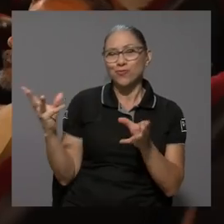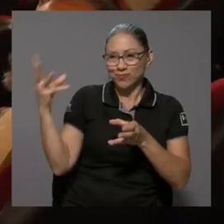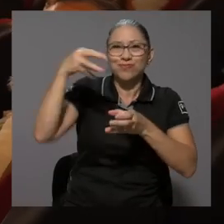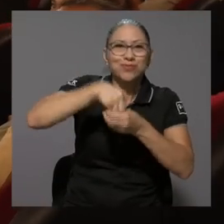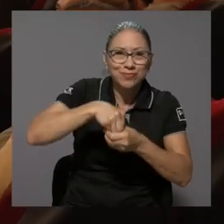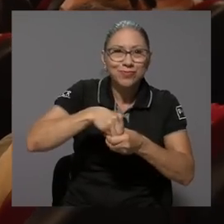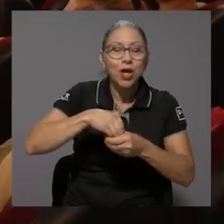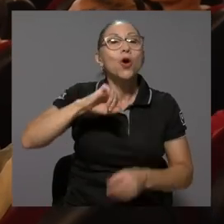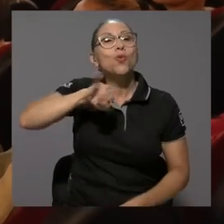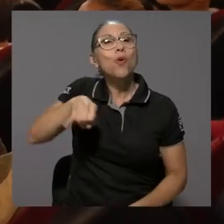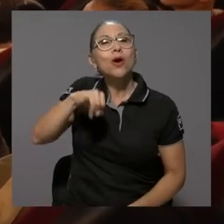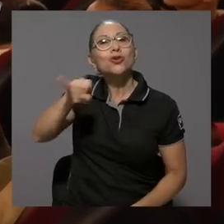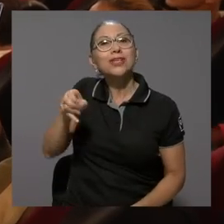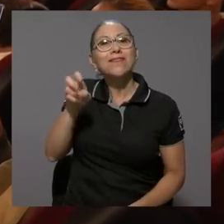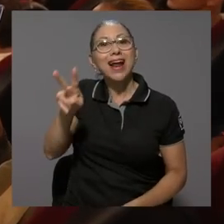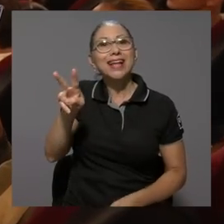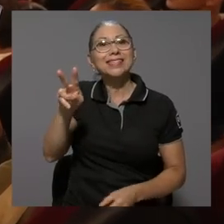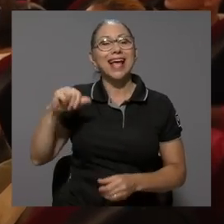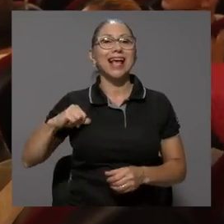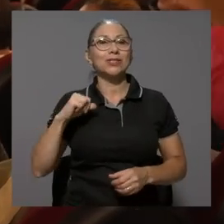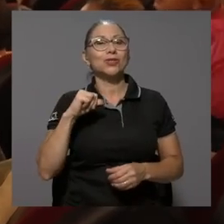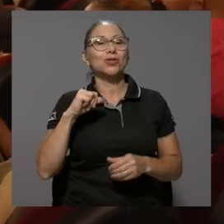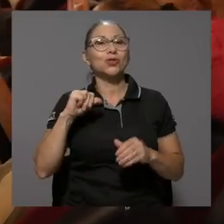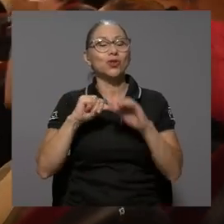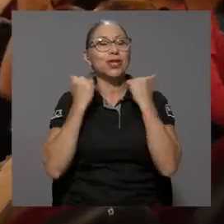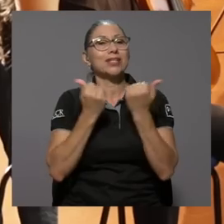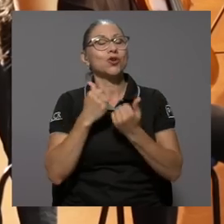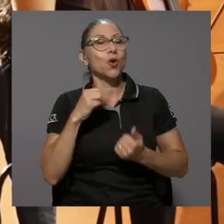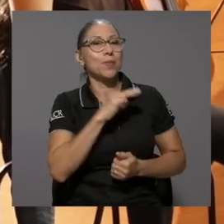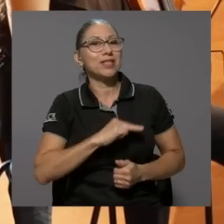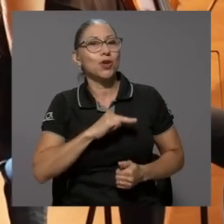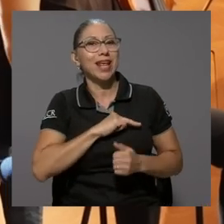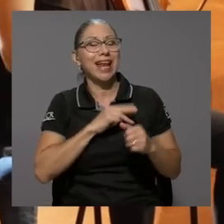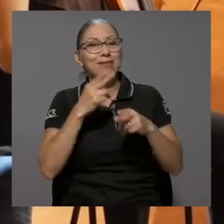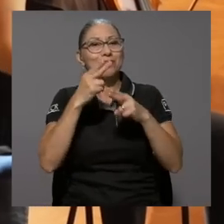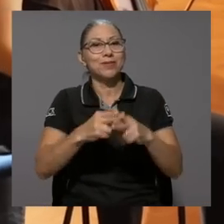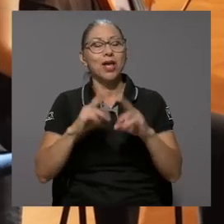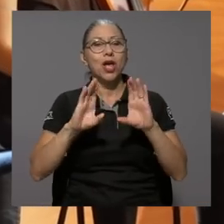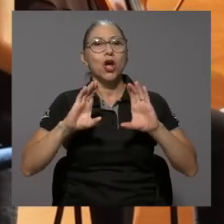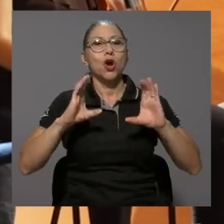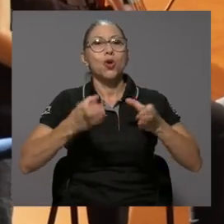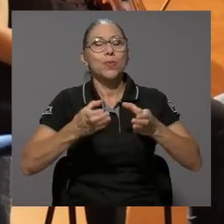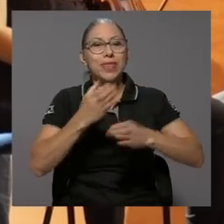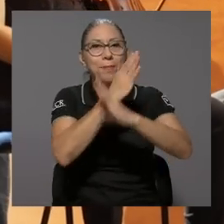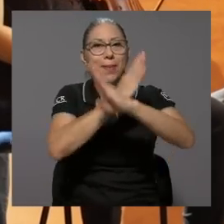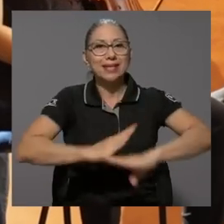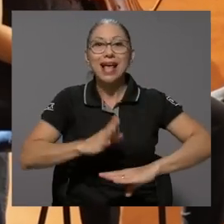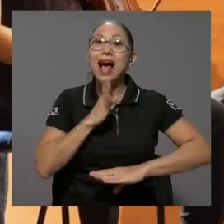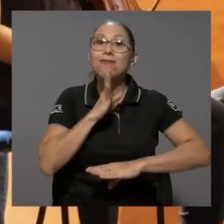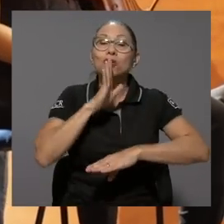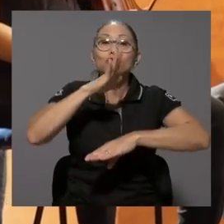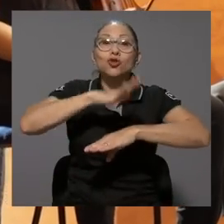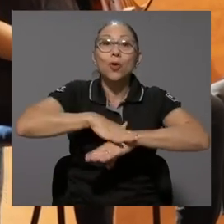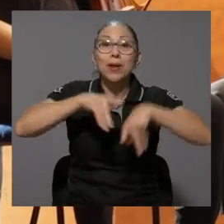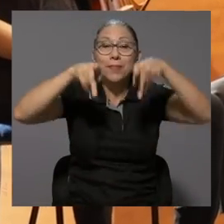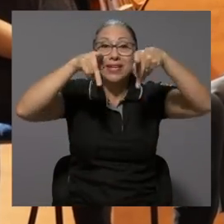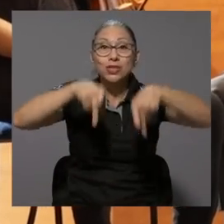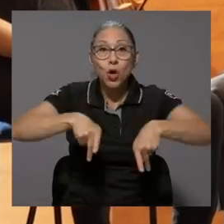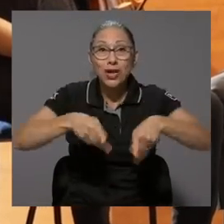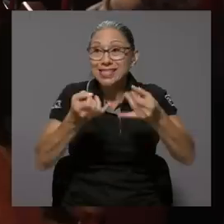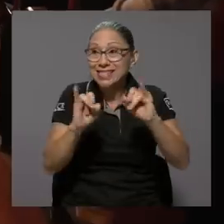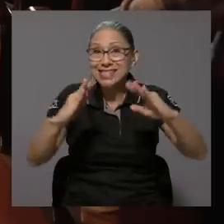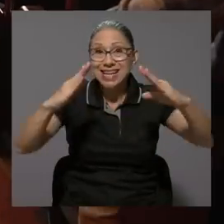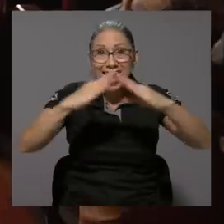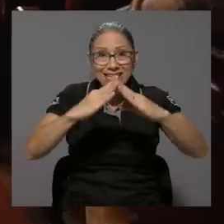Juan José Vargas, de la Asociación Misionera Club de Paz, habló acerca de la necesidad que las personas en situación de calle